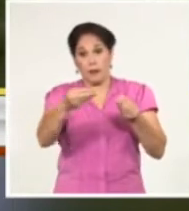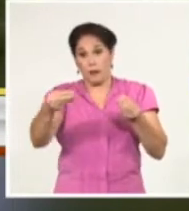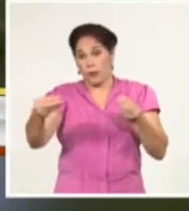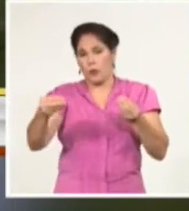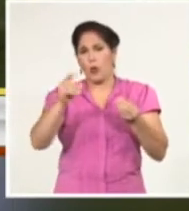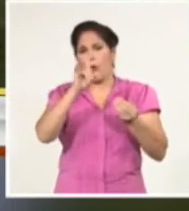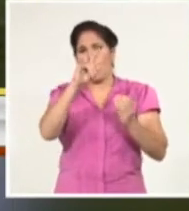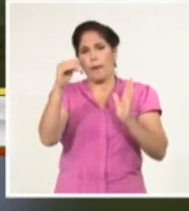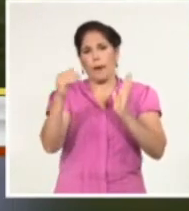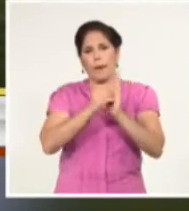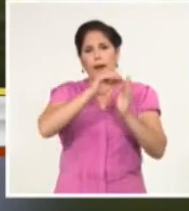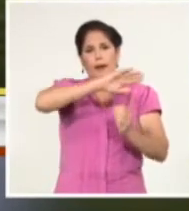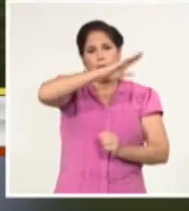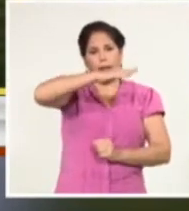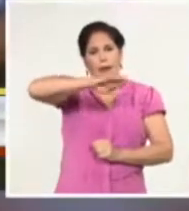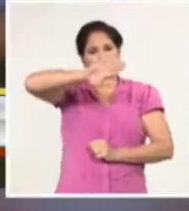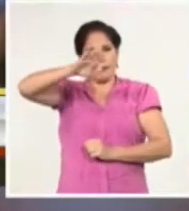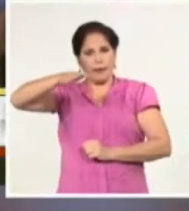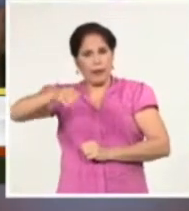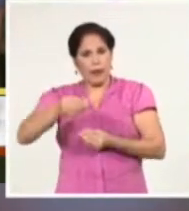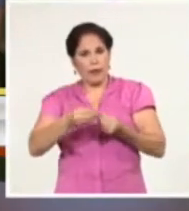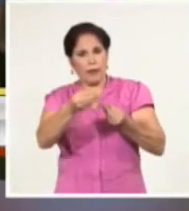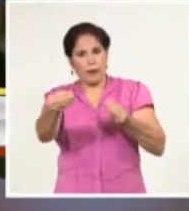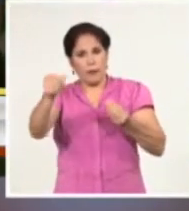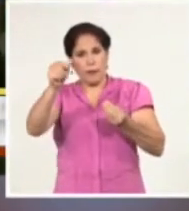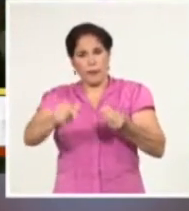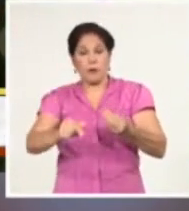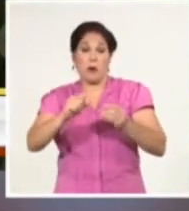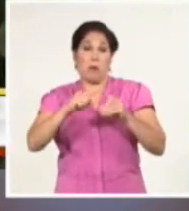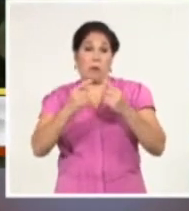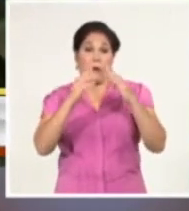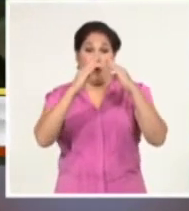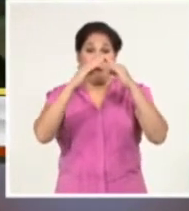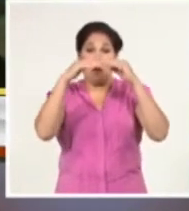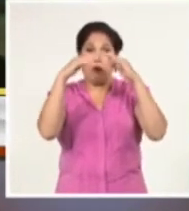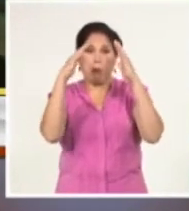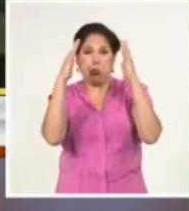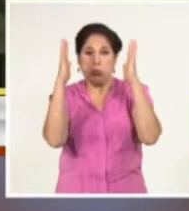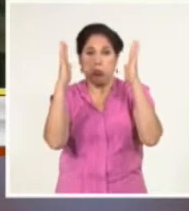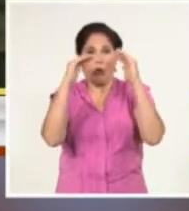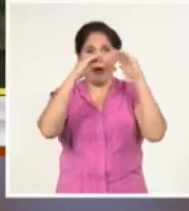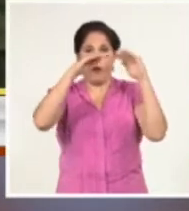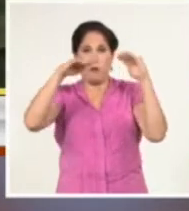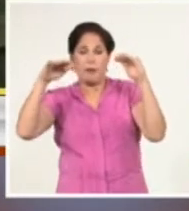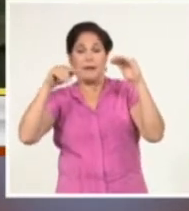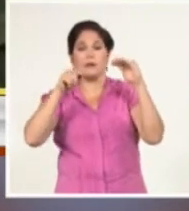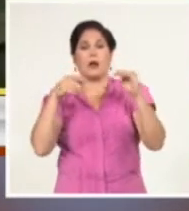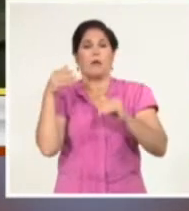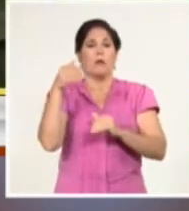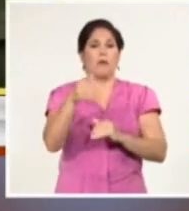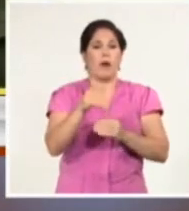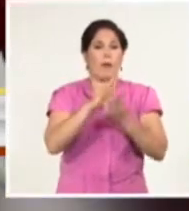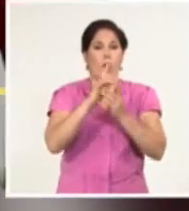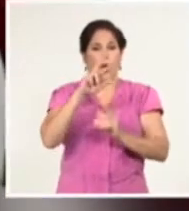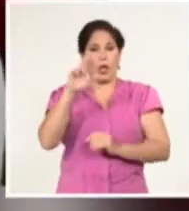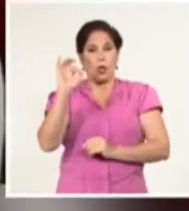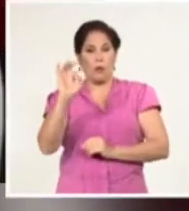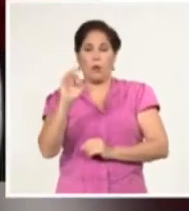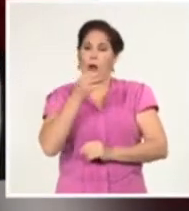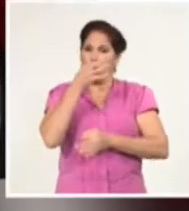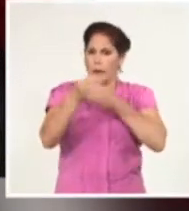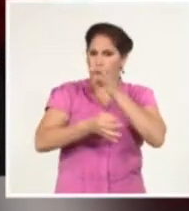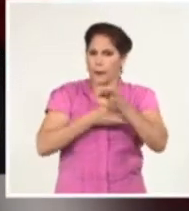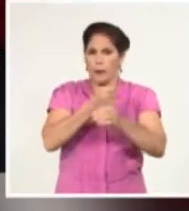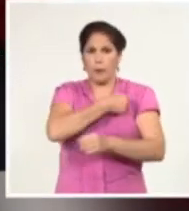más de 9000 tejas para las afectaciones de cubiertas ligeras. Valdés Mesa llegó hasta el asentamiento de El Morrillo y dialogó con los vecinos,